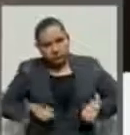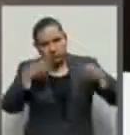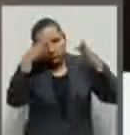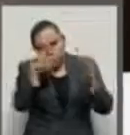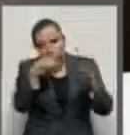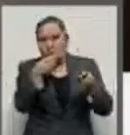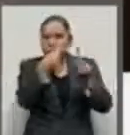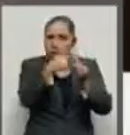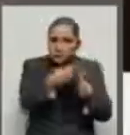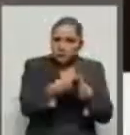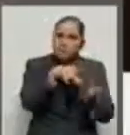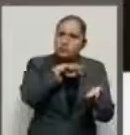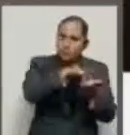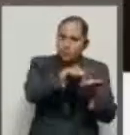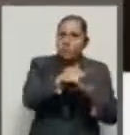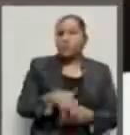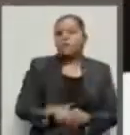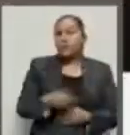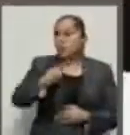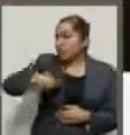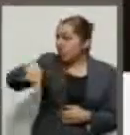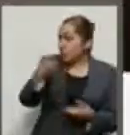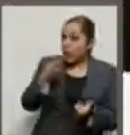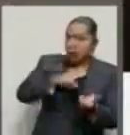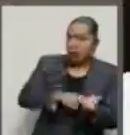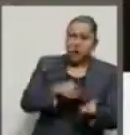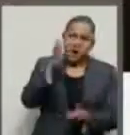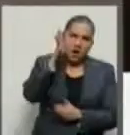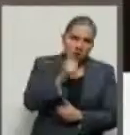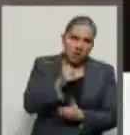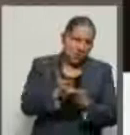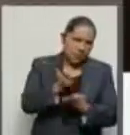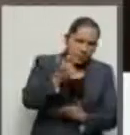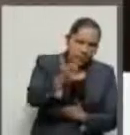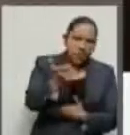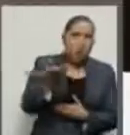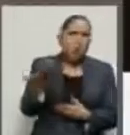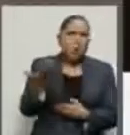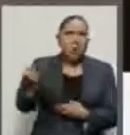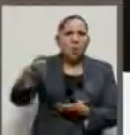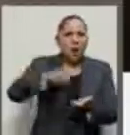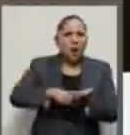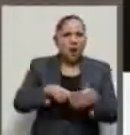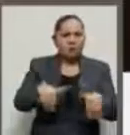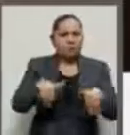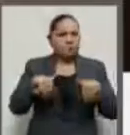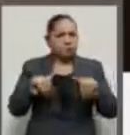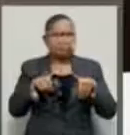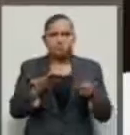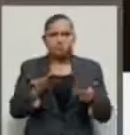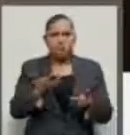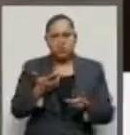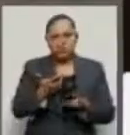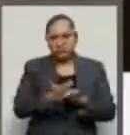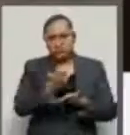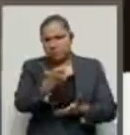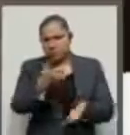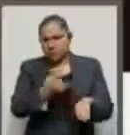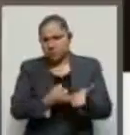evitando informalidades y malas prácticas que deriven en evasión fiscal.